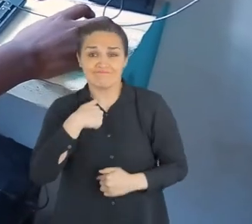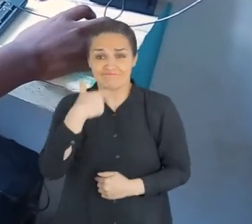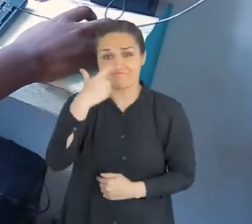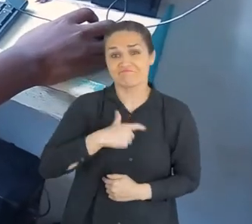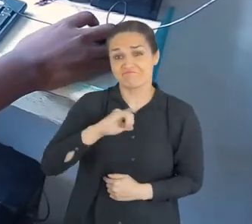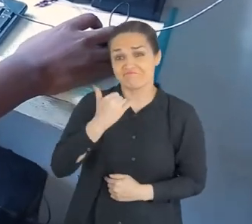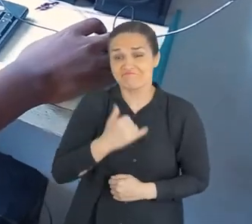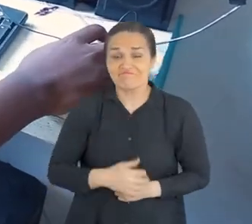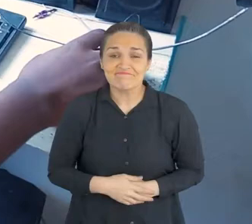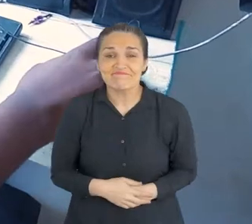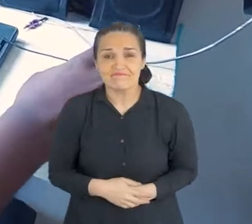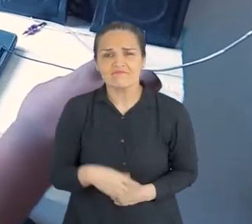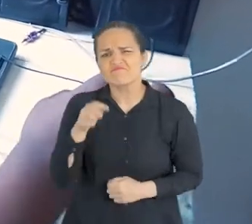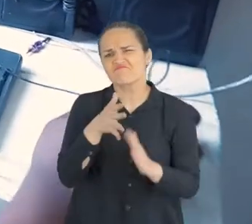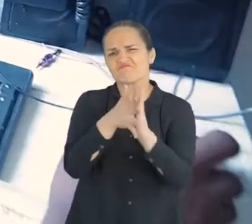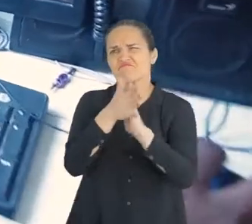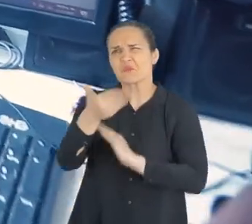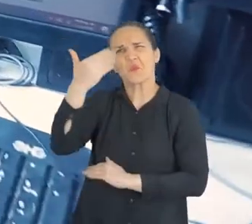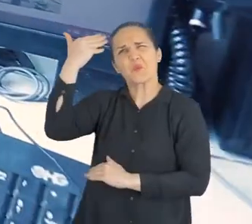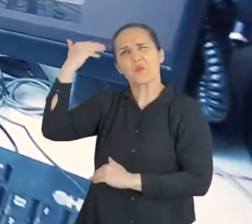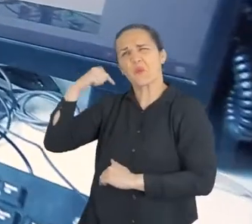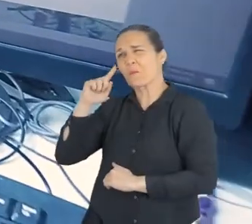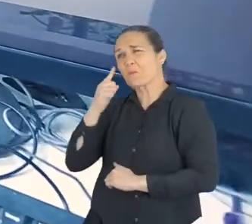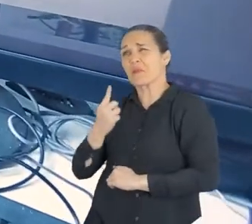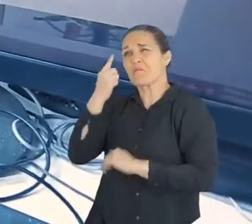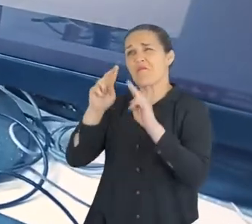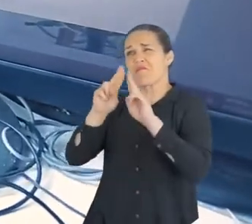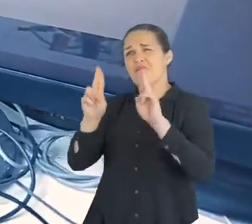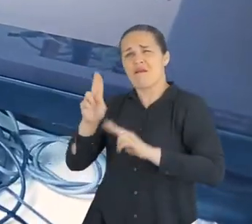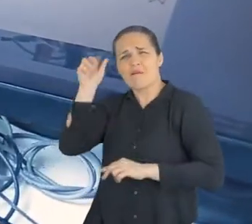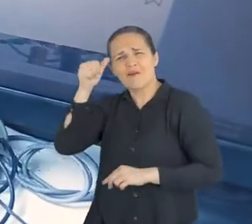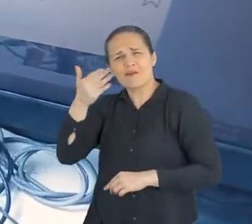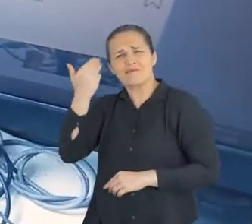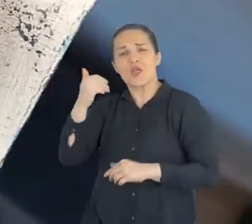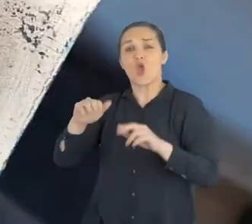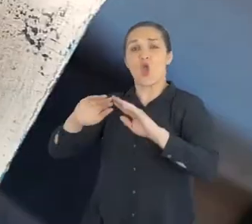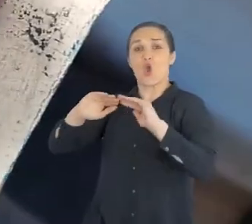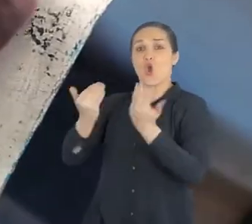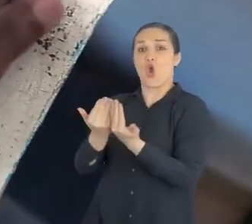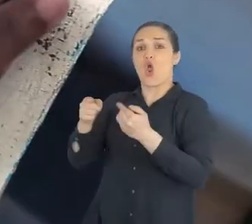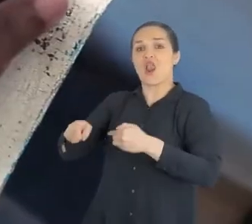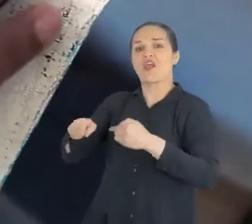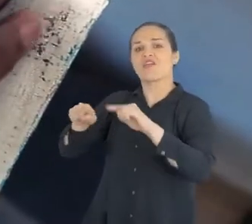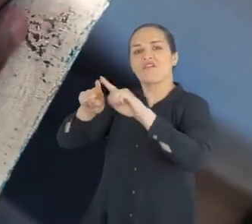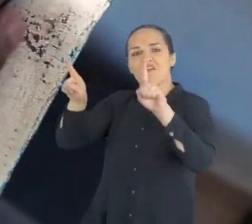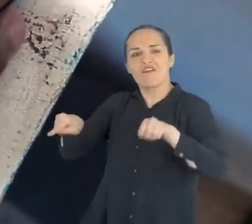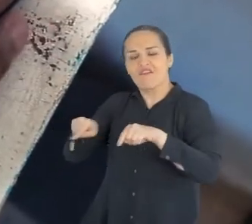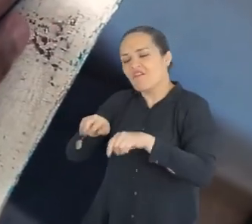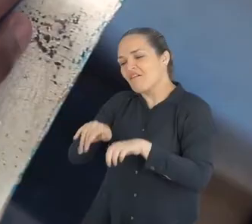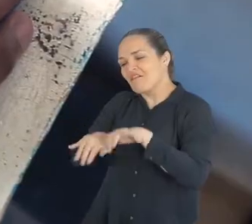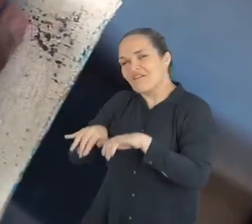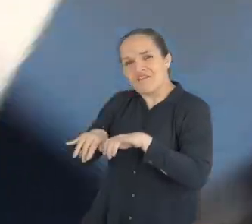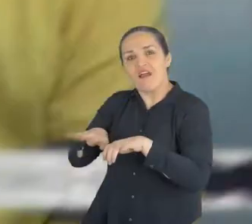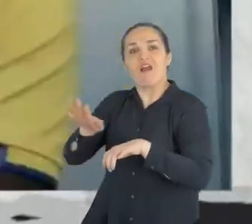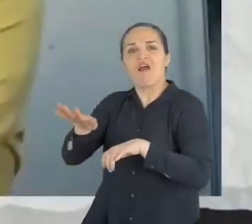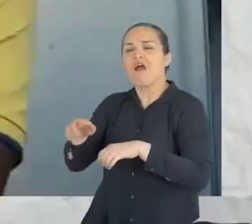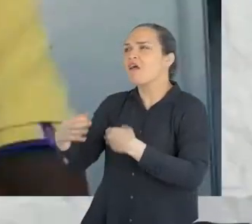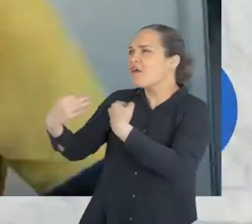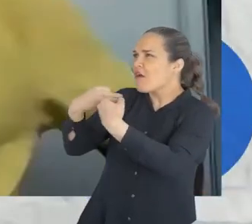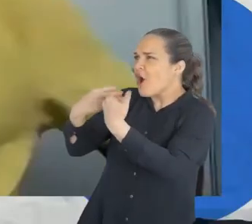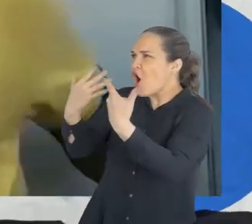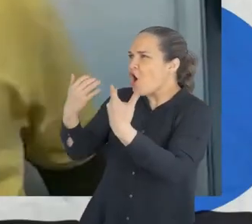Mi primera experiencia en Internet, pues recuerdo que en los colegios, en la sala de informática nos ponían a experimentar.